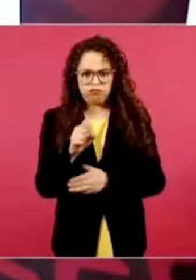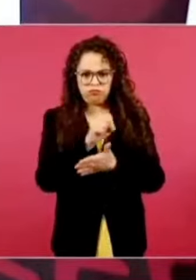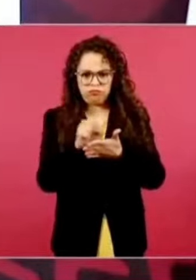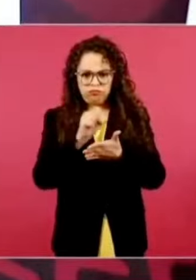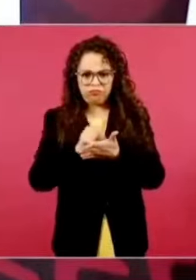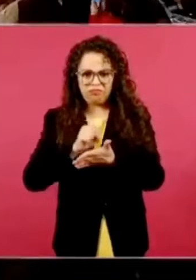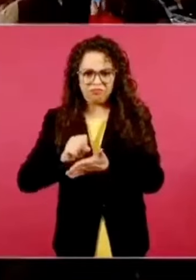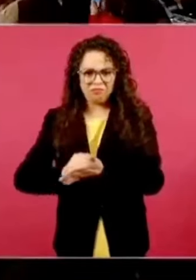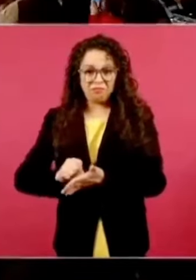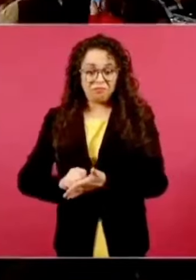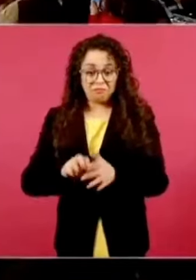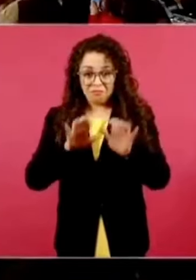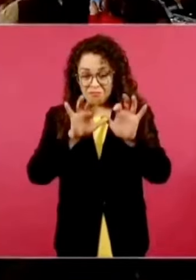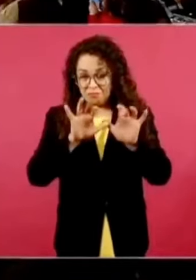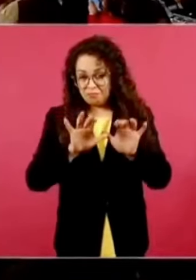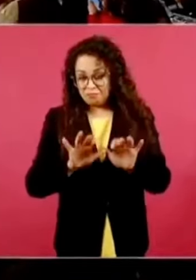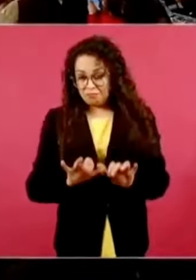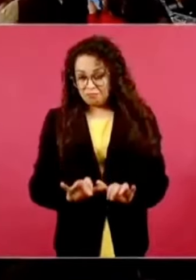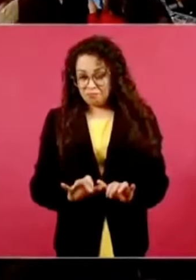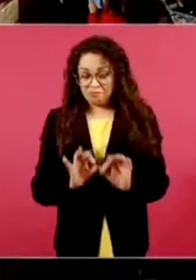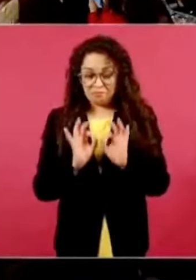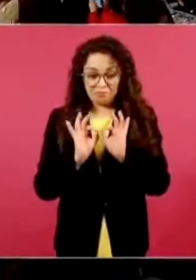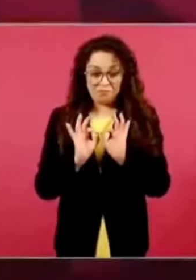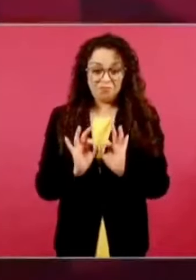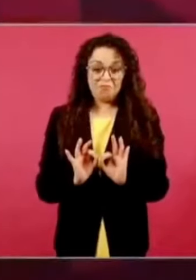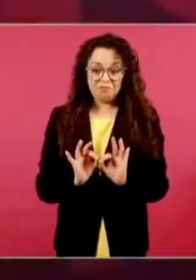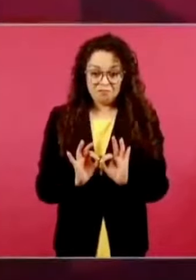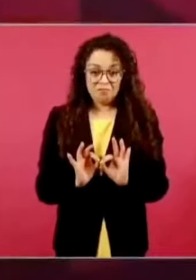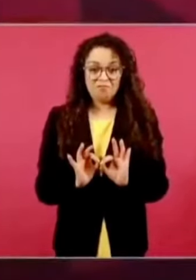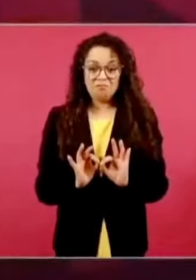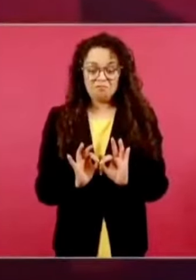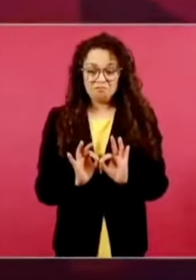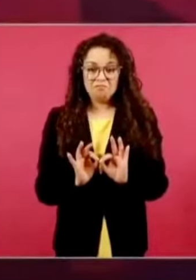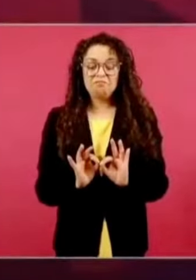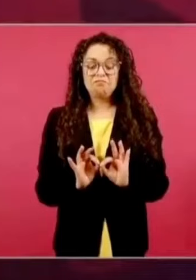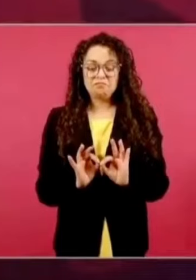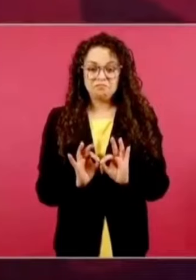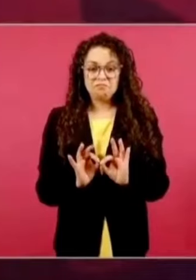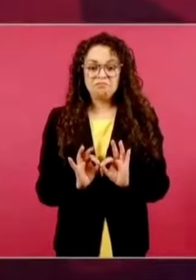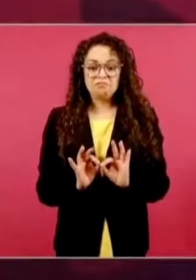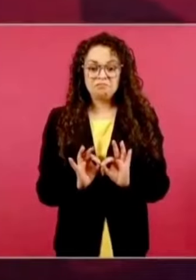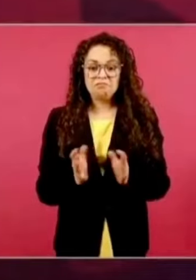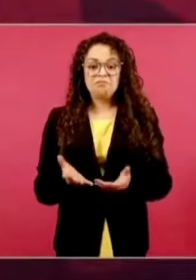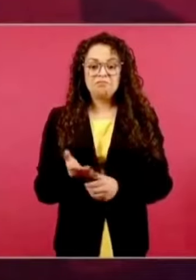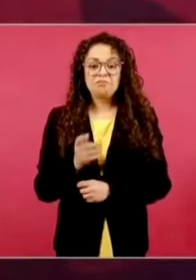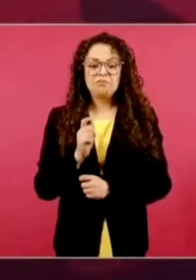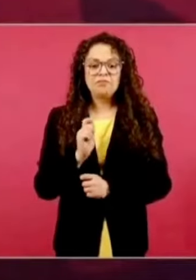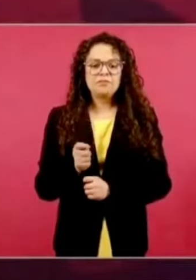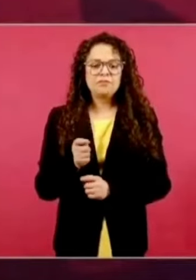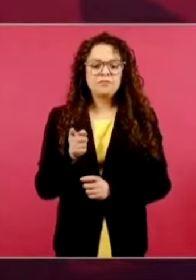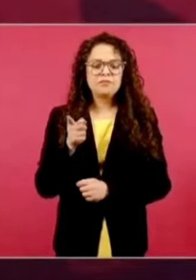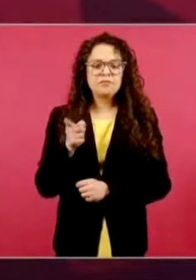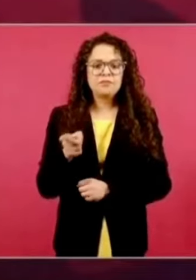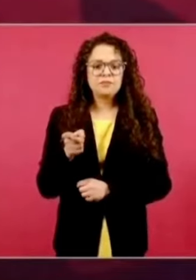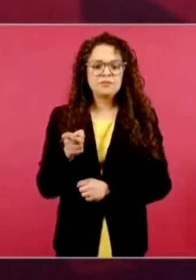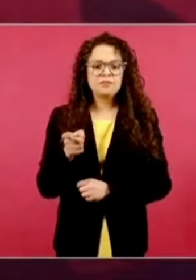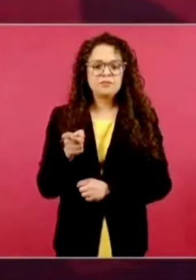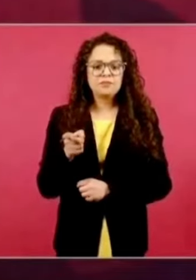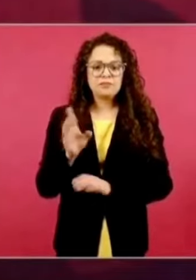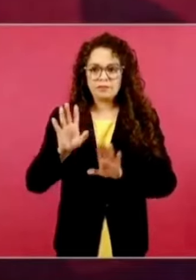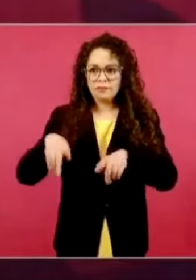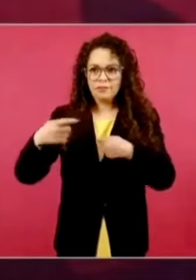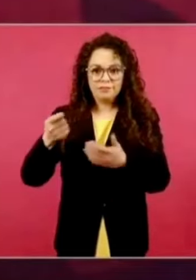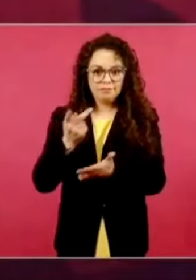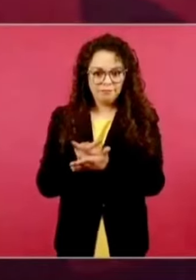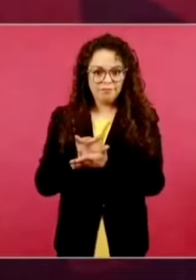respondieron los de la República? Sí, del premiado, ¿no?